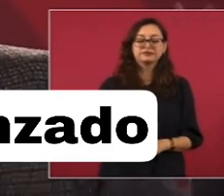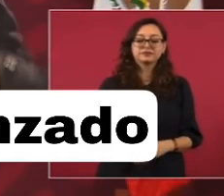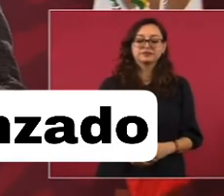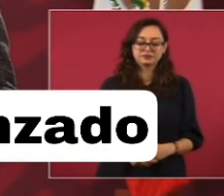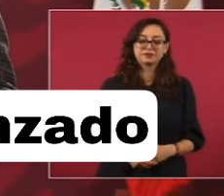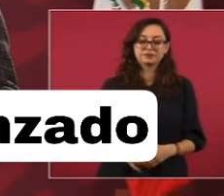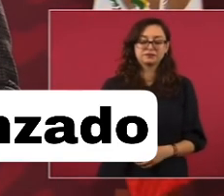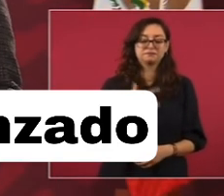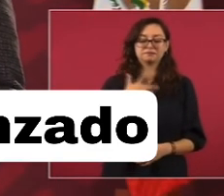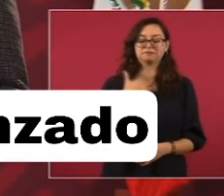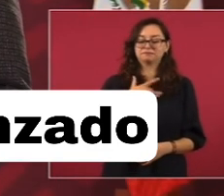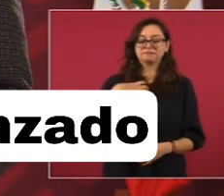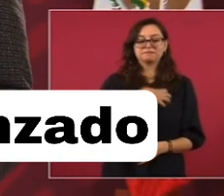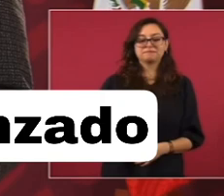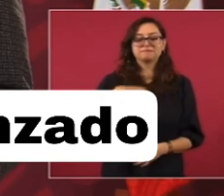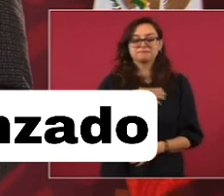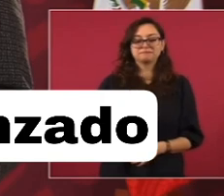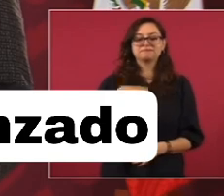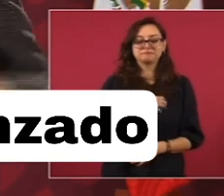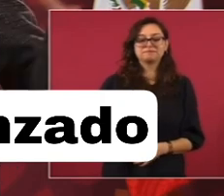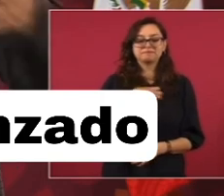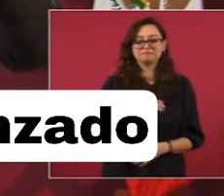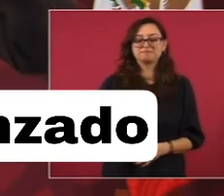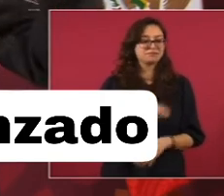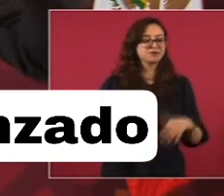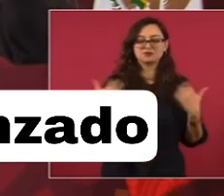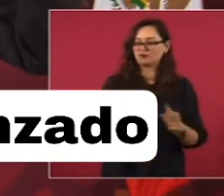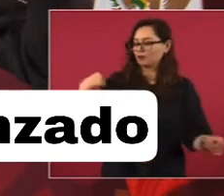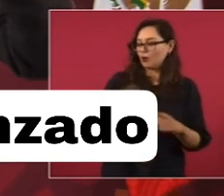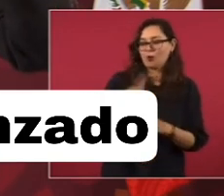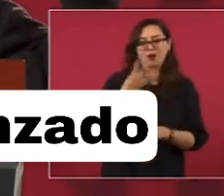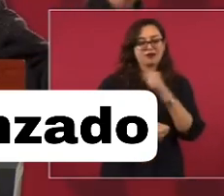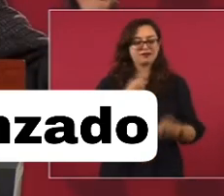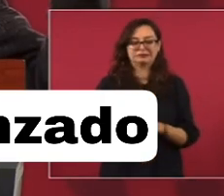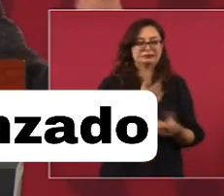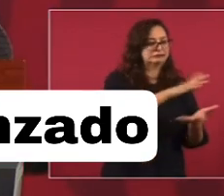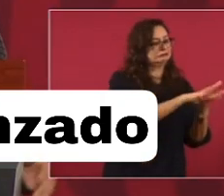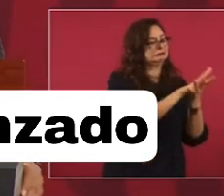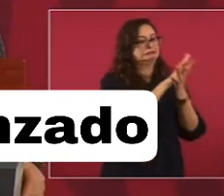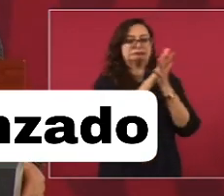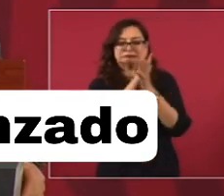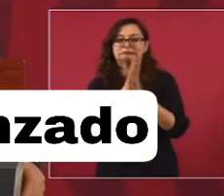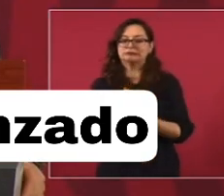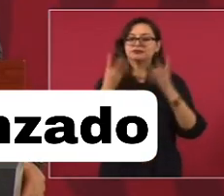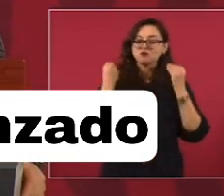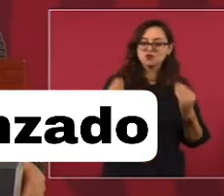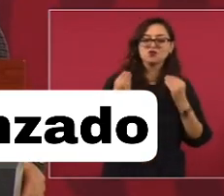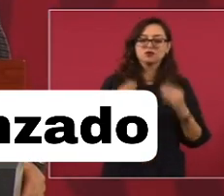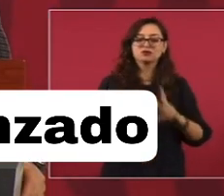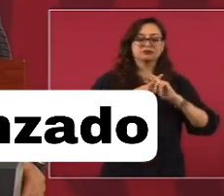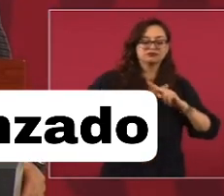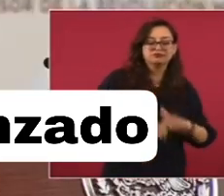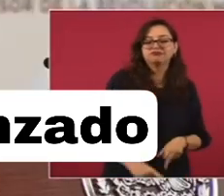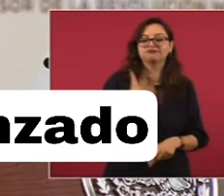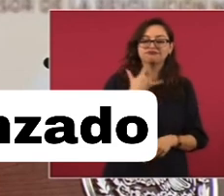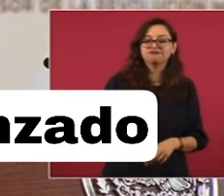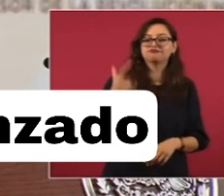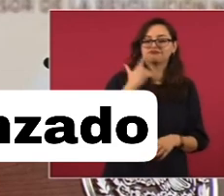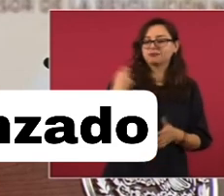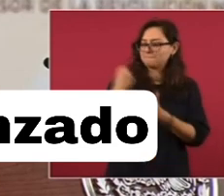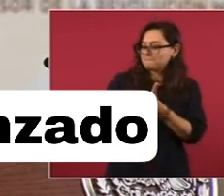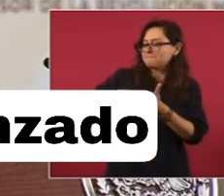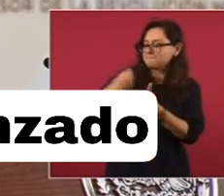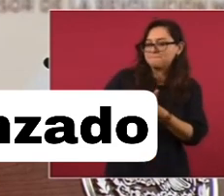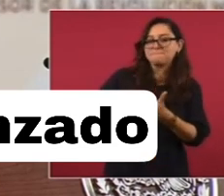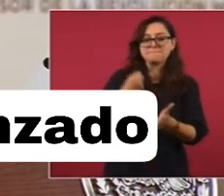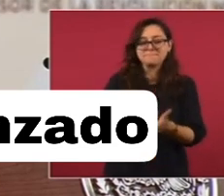Debemos sentirnos muy contentos, es mucho lo que hemos llevado a cabo, desde abajo y